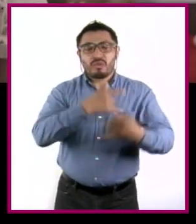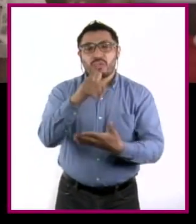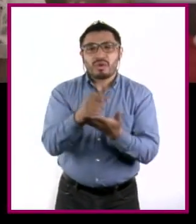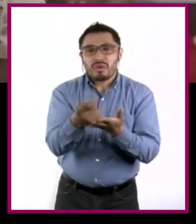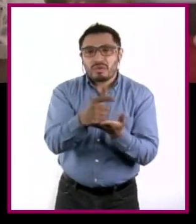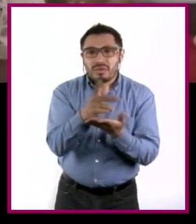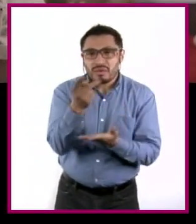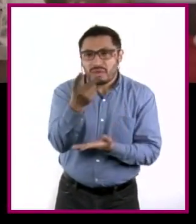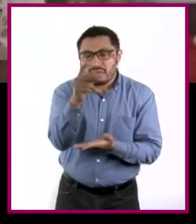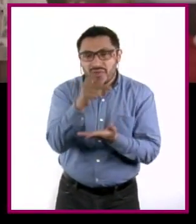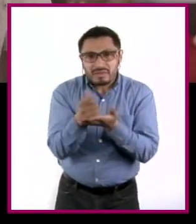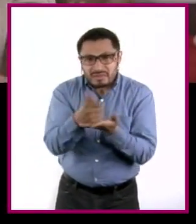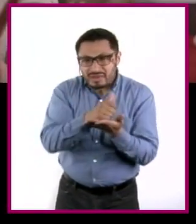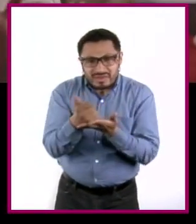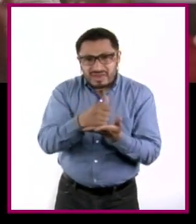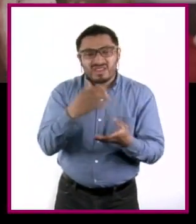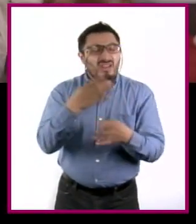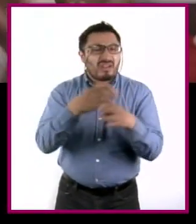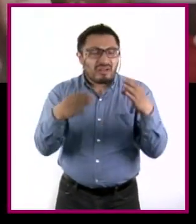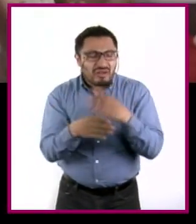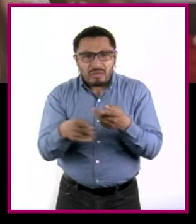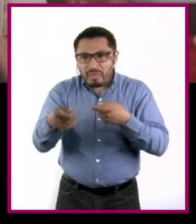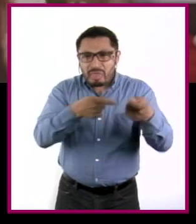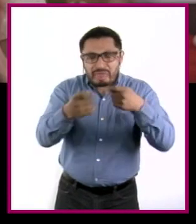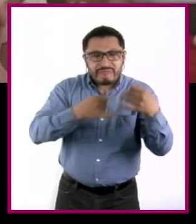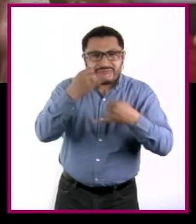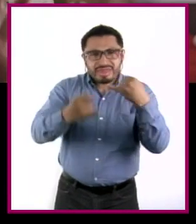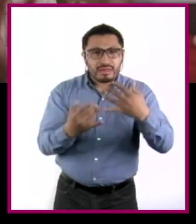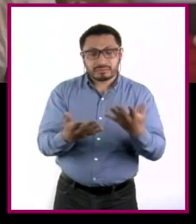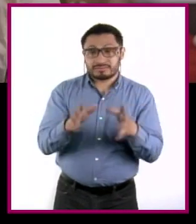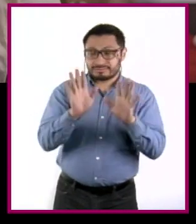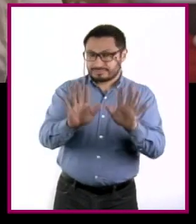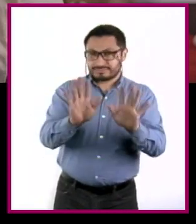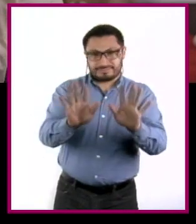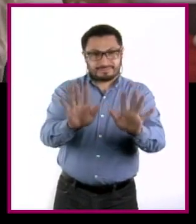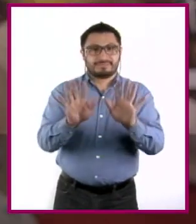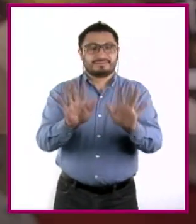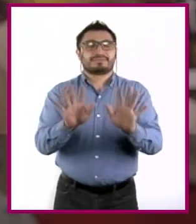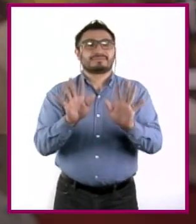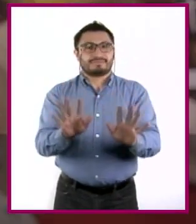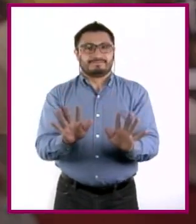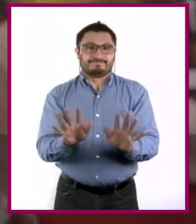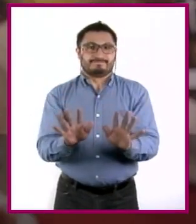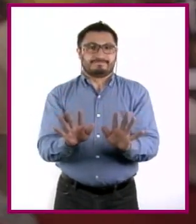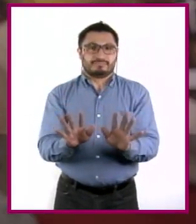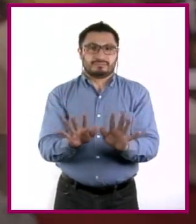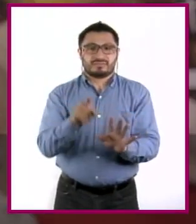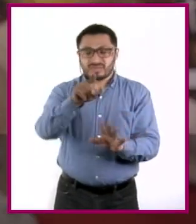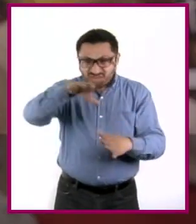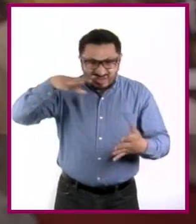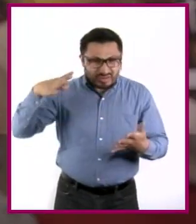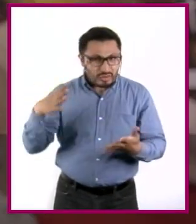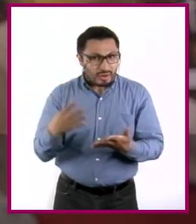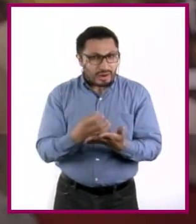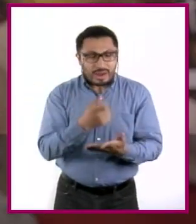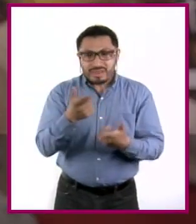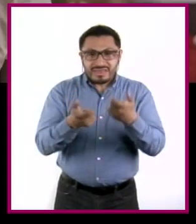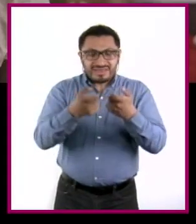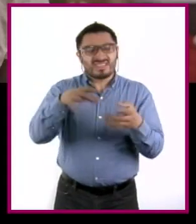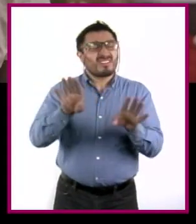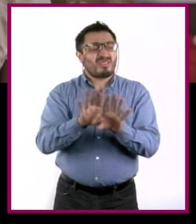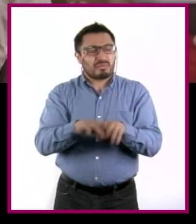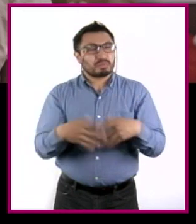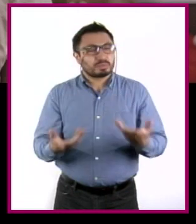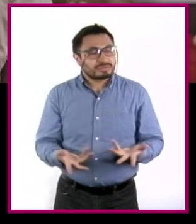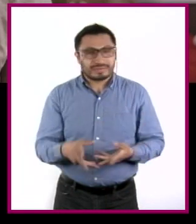accesorios y controles y juegos. Wow, a ver, para, para, para, para. ¿Te ganaste la lotería o qué pasó?